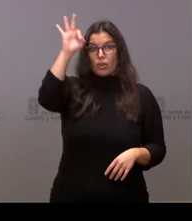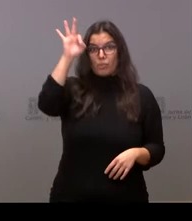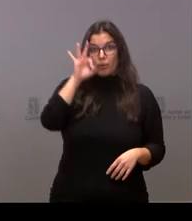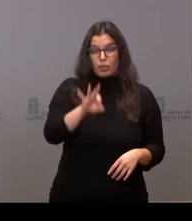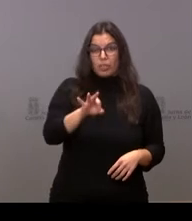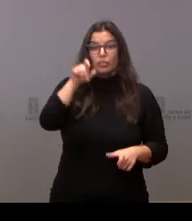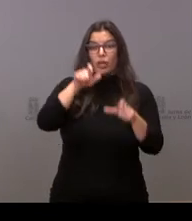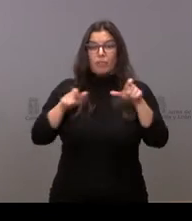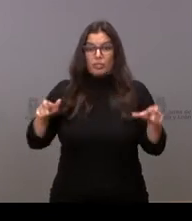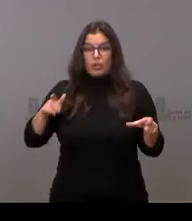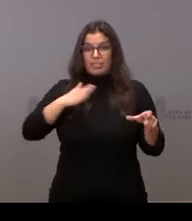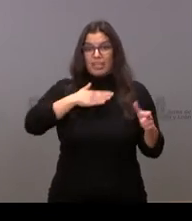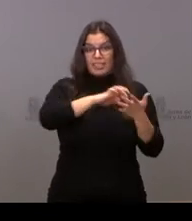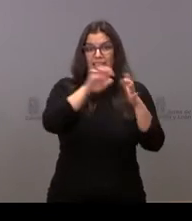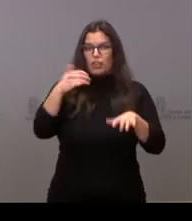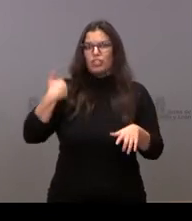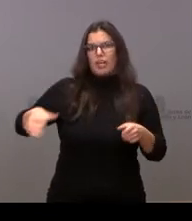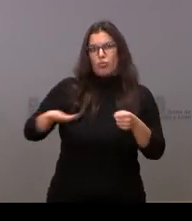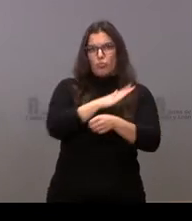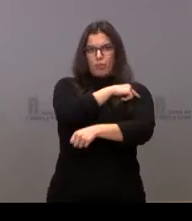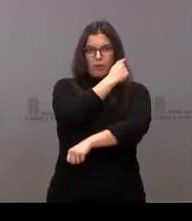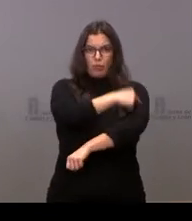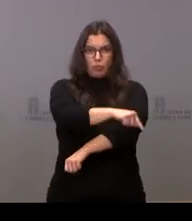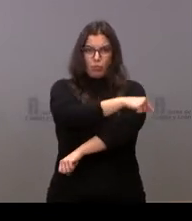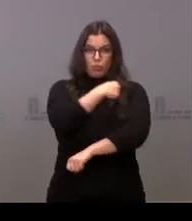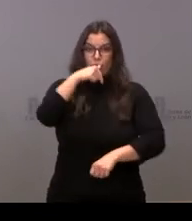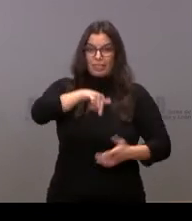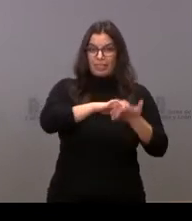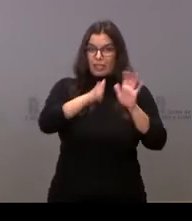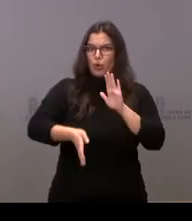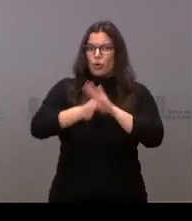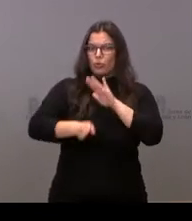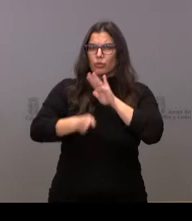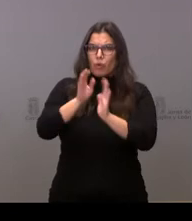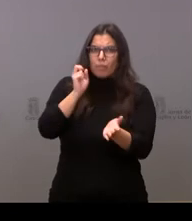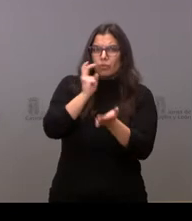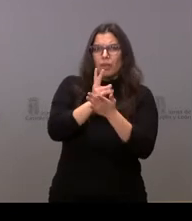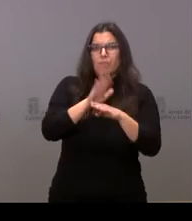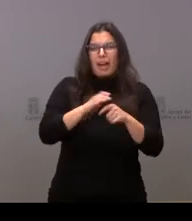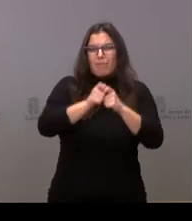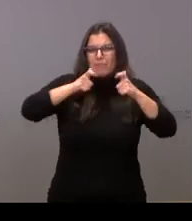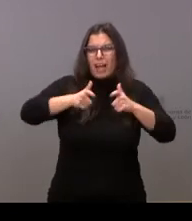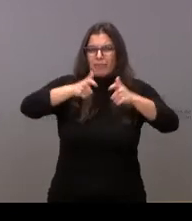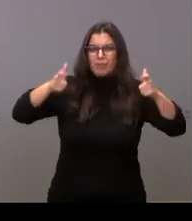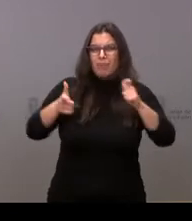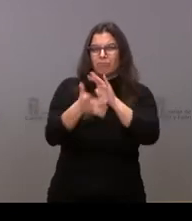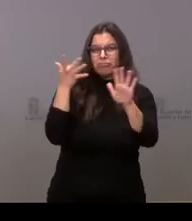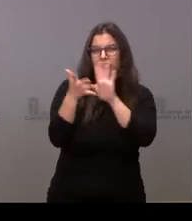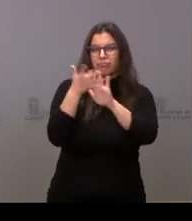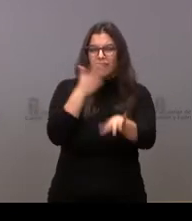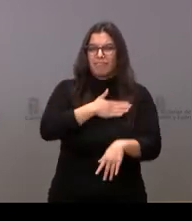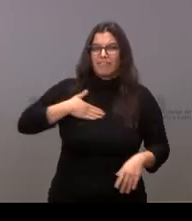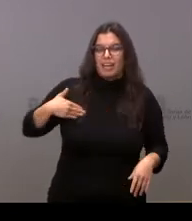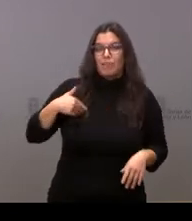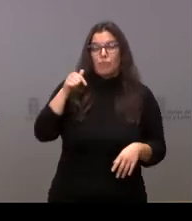diana de Castilla y León está vacunada. Y en Castilla y León vamos a seguir apostando por incrementar ese ritmo de vacunación